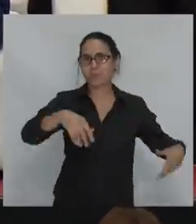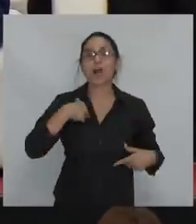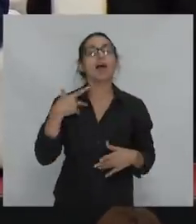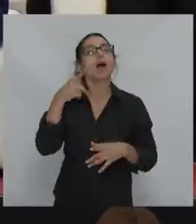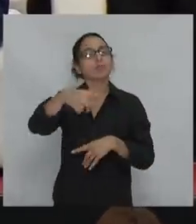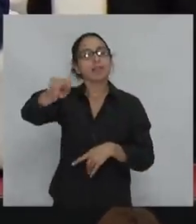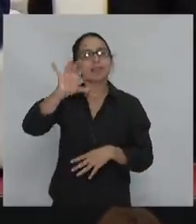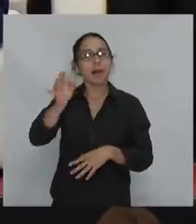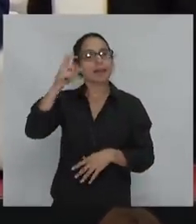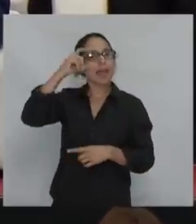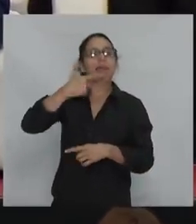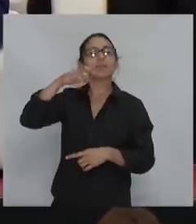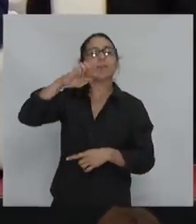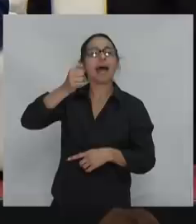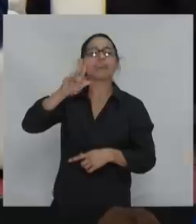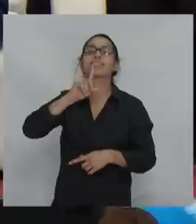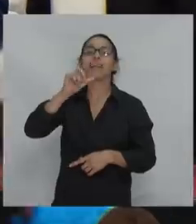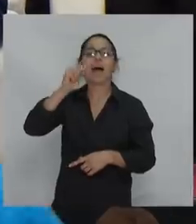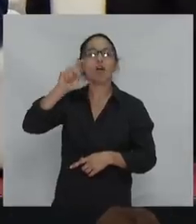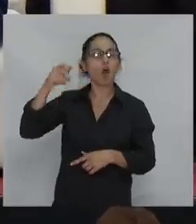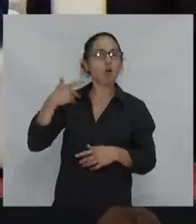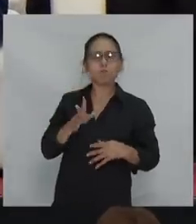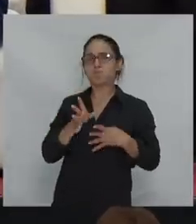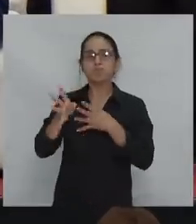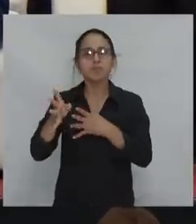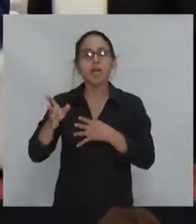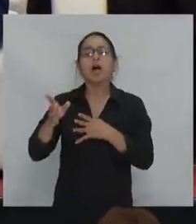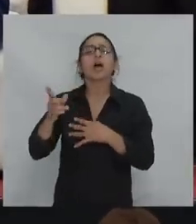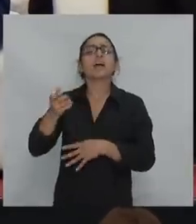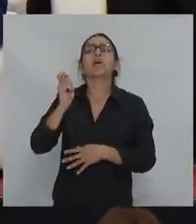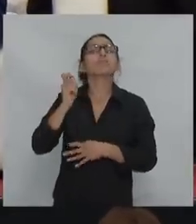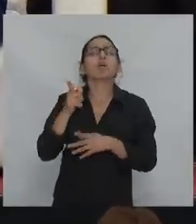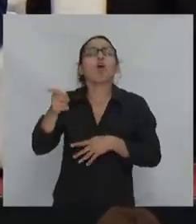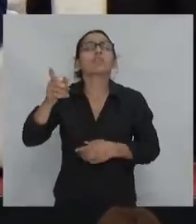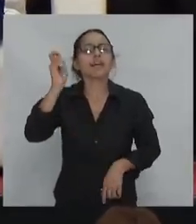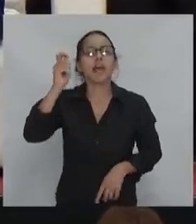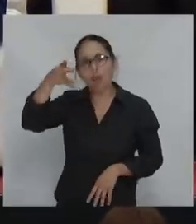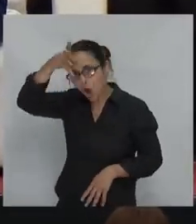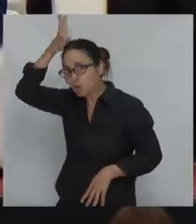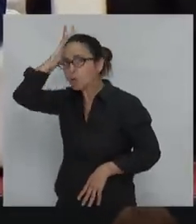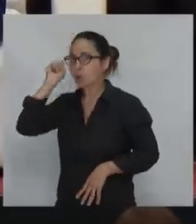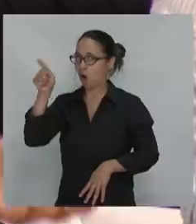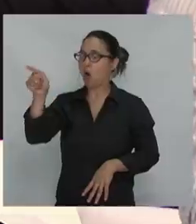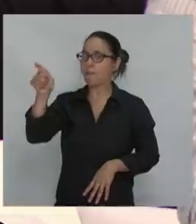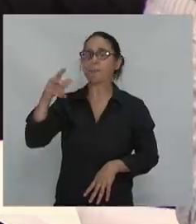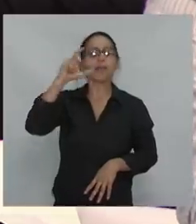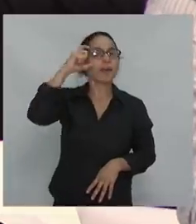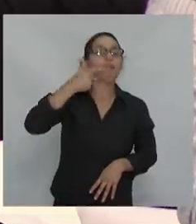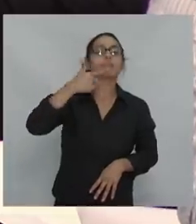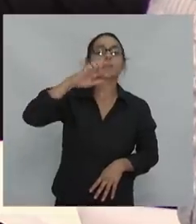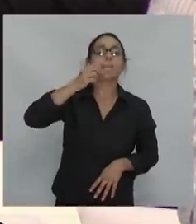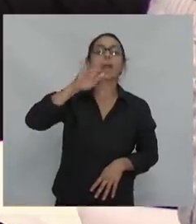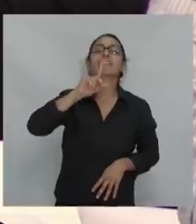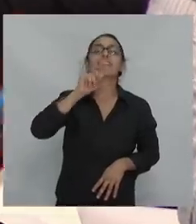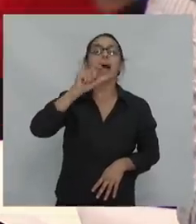referentes, ¿no?, de la lucha contra ni más ni menos el ejército más poderoso de la época, que era Roma. Espartaco era un hijo y nieto de